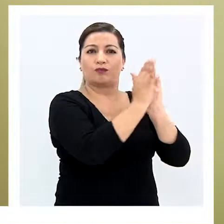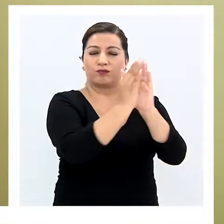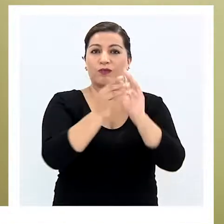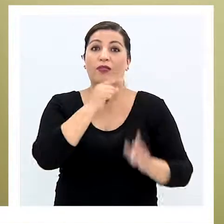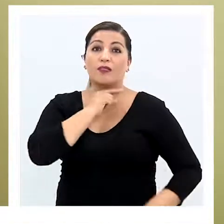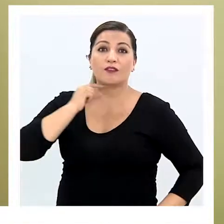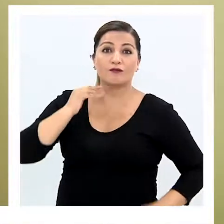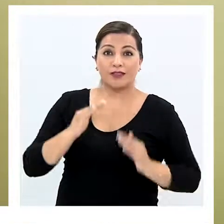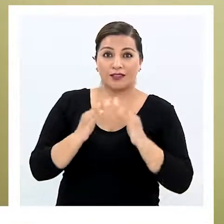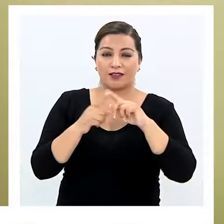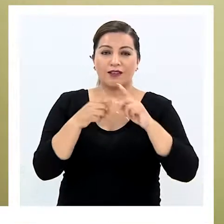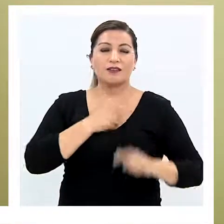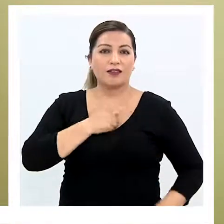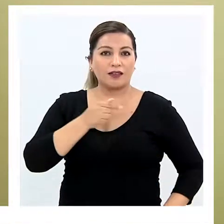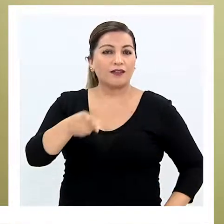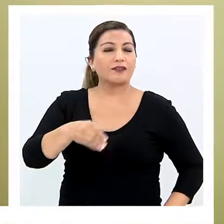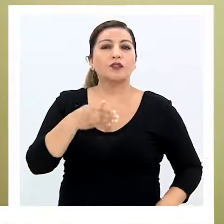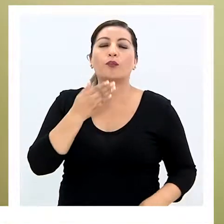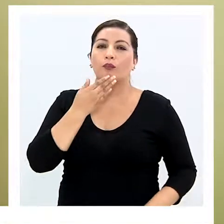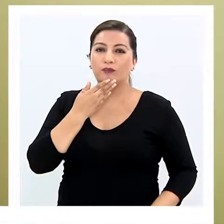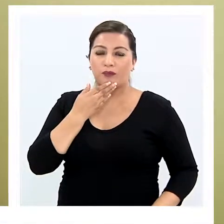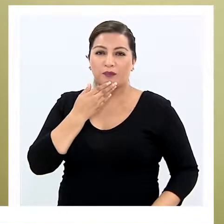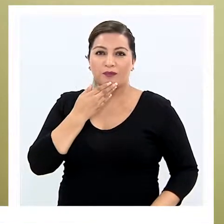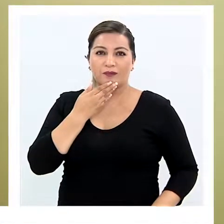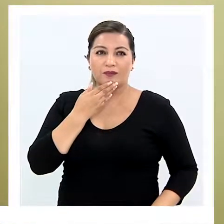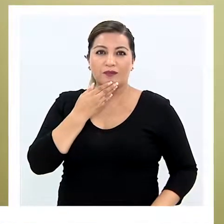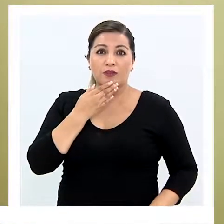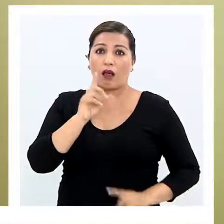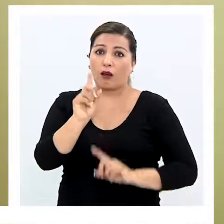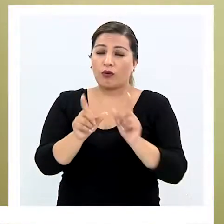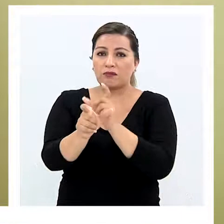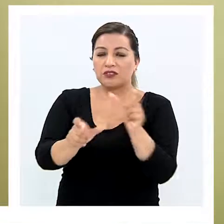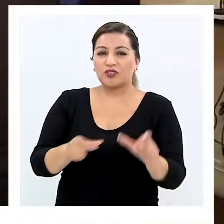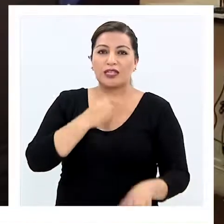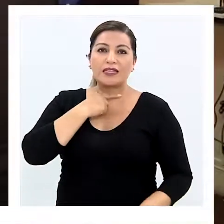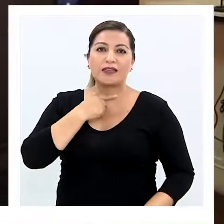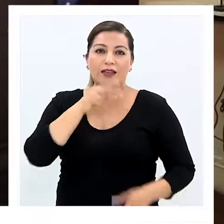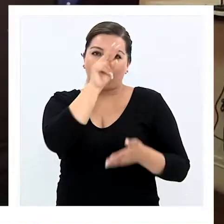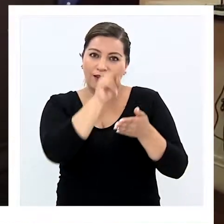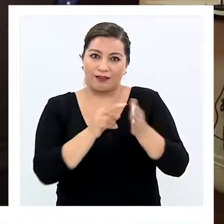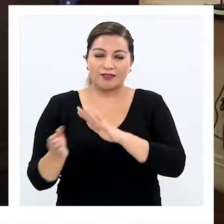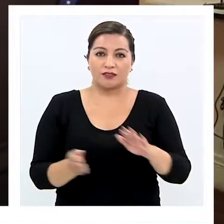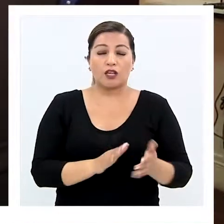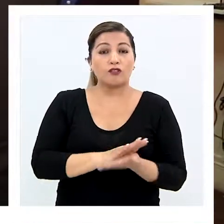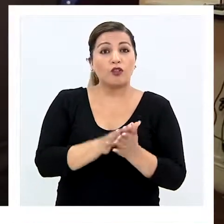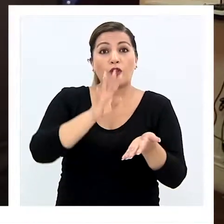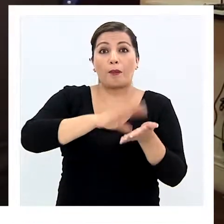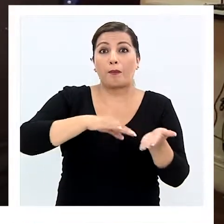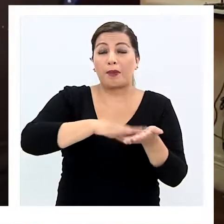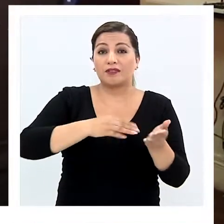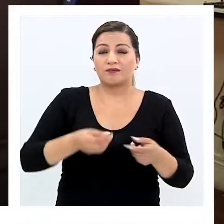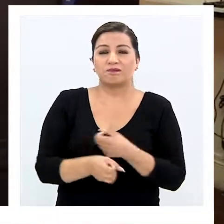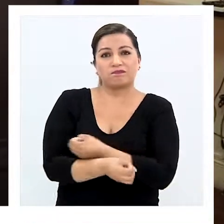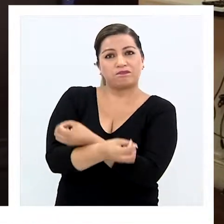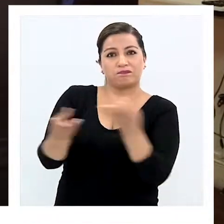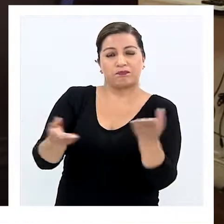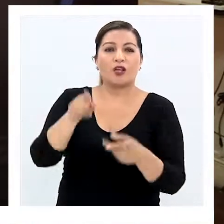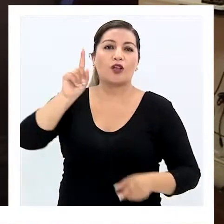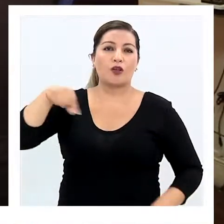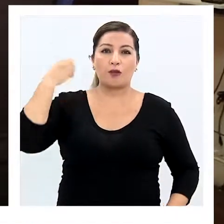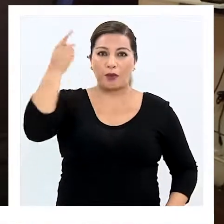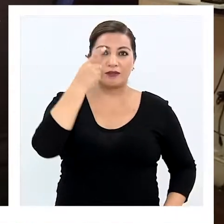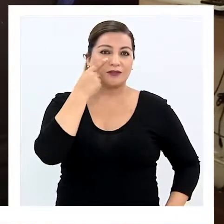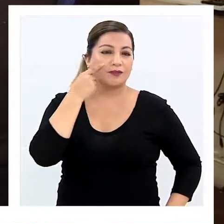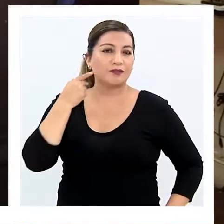Obispado, sino que es algo que pudiera estar también más al alcance de las personas. Todo este material estará disponible durante los